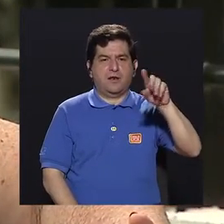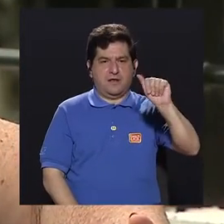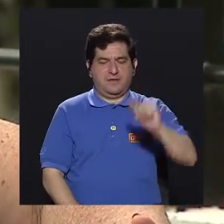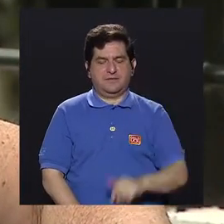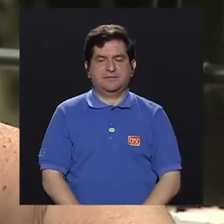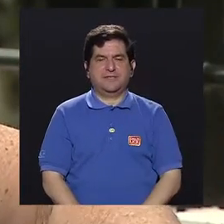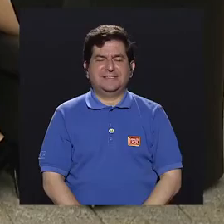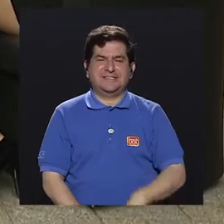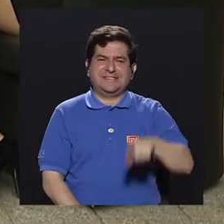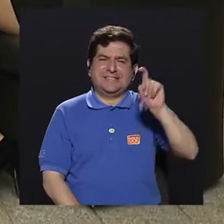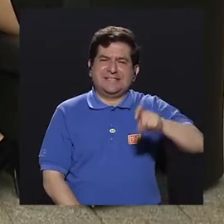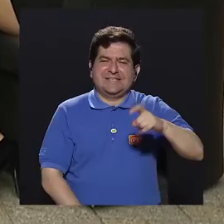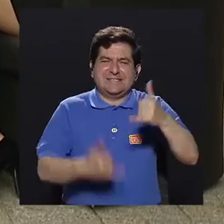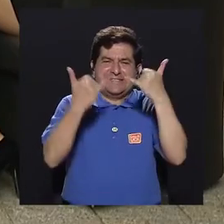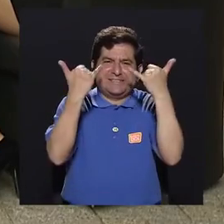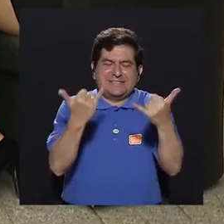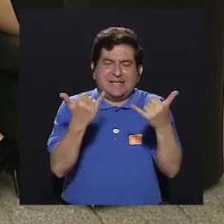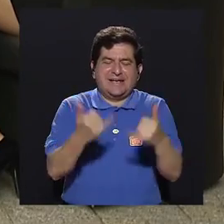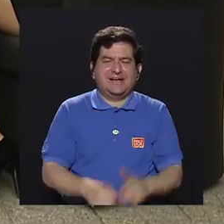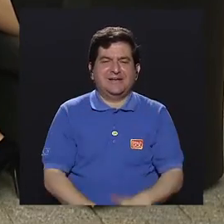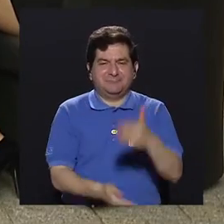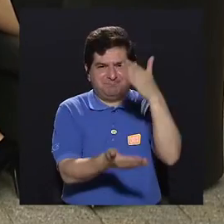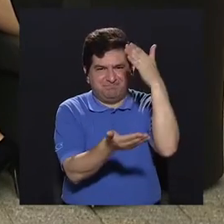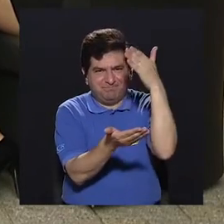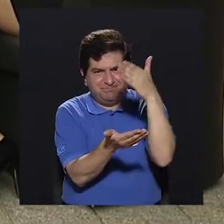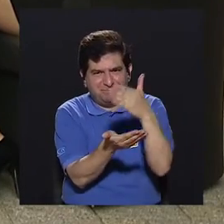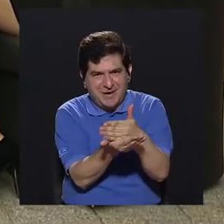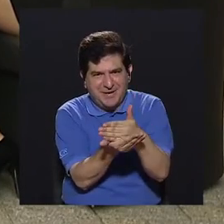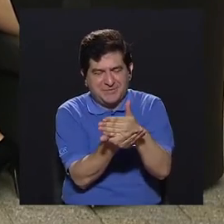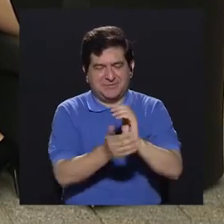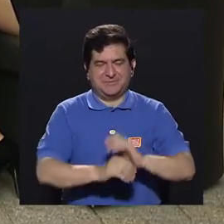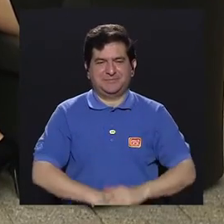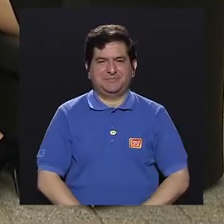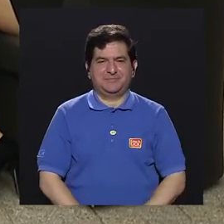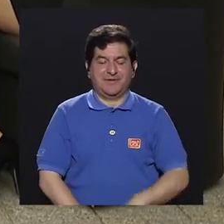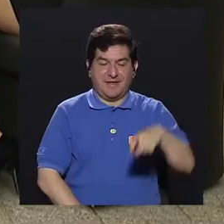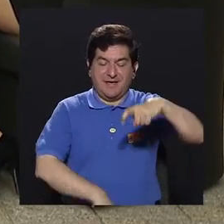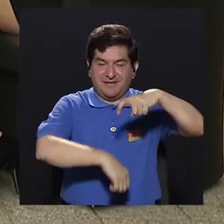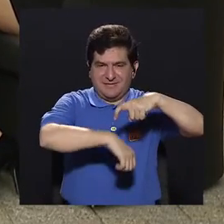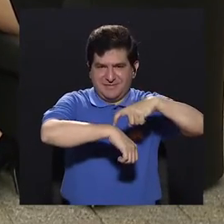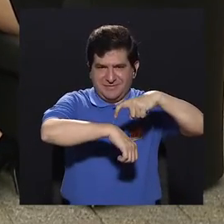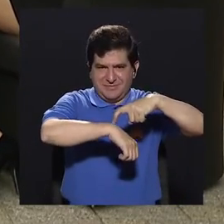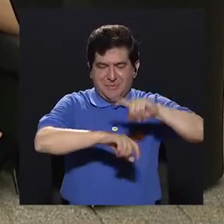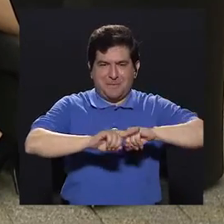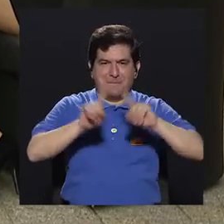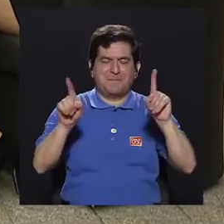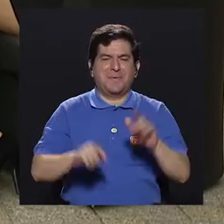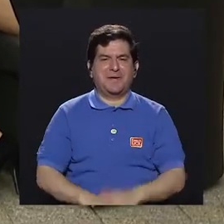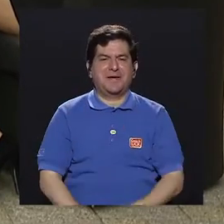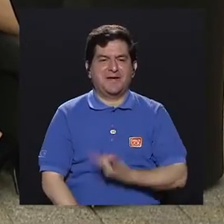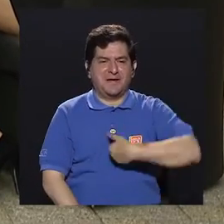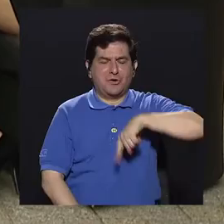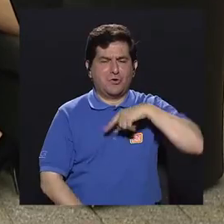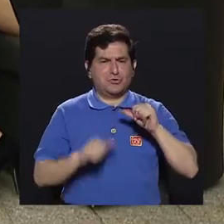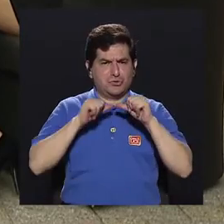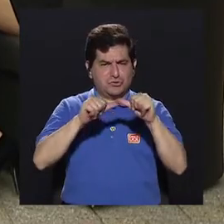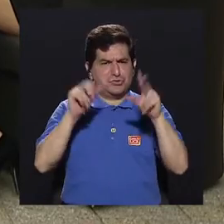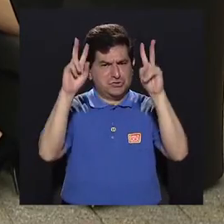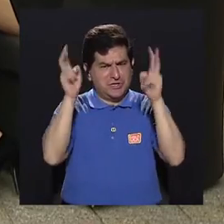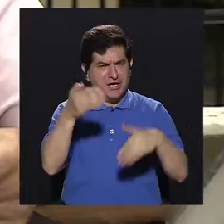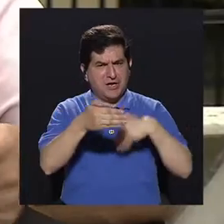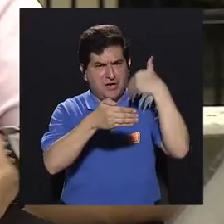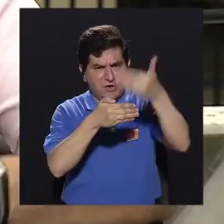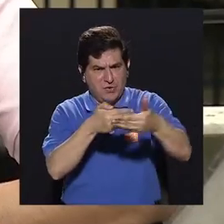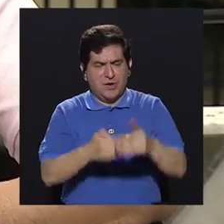integrales. necesitamos, pues nos están pidiendo hacer una segunda pausa en este momento, pero sí, pues vamos a retomar este